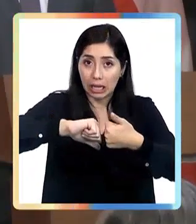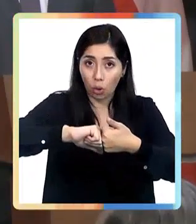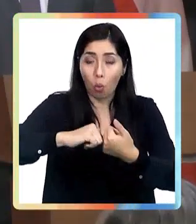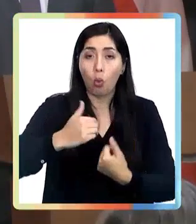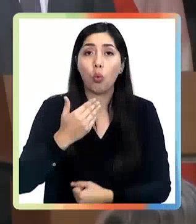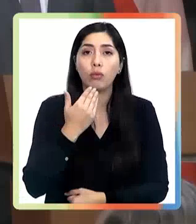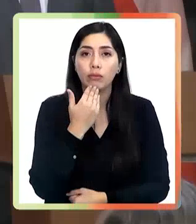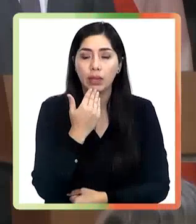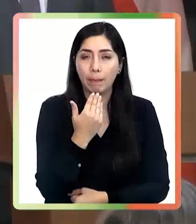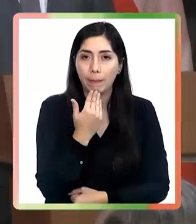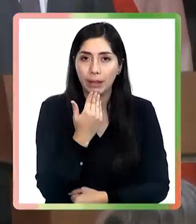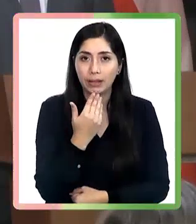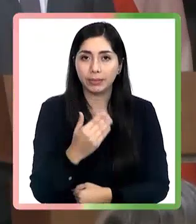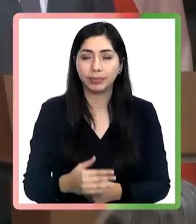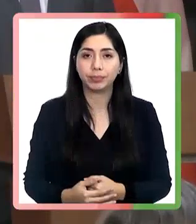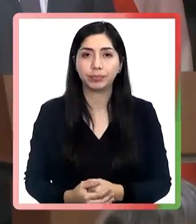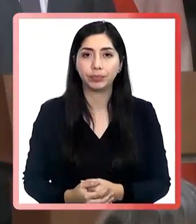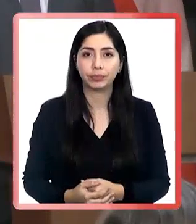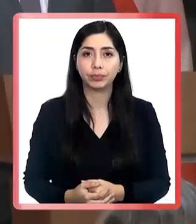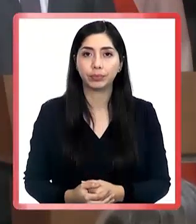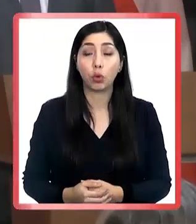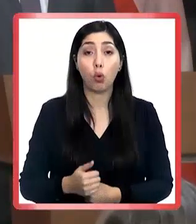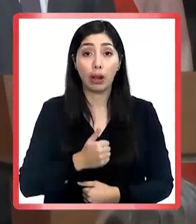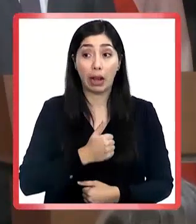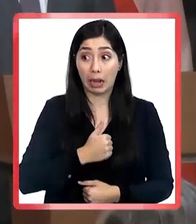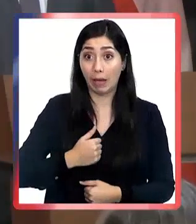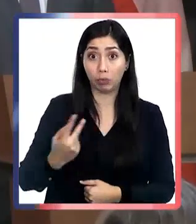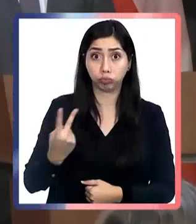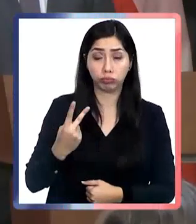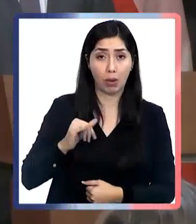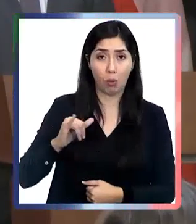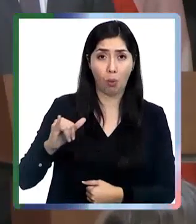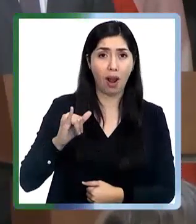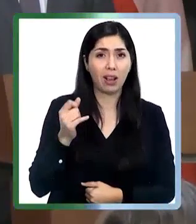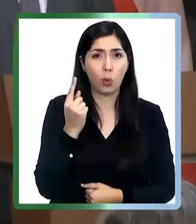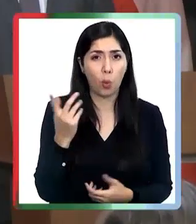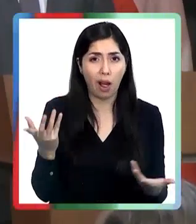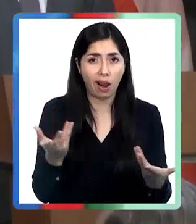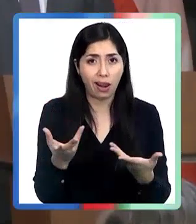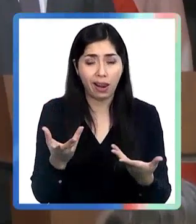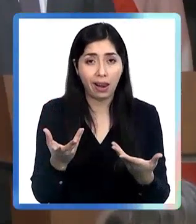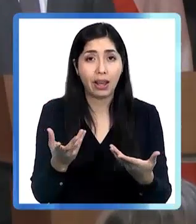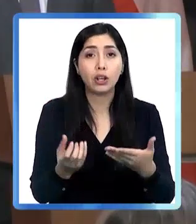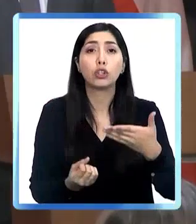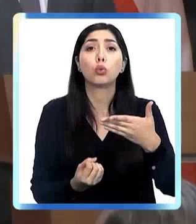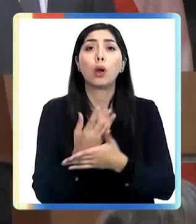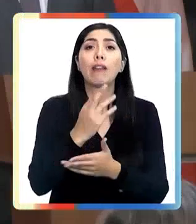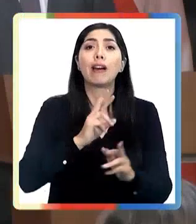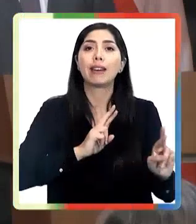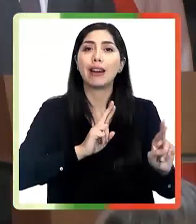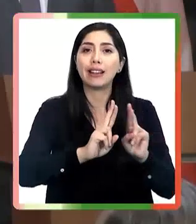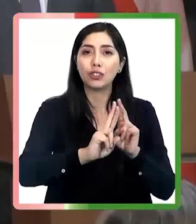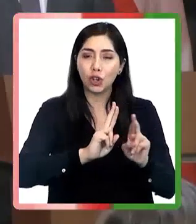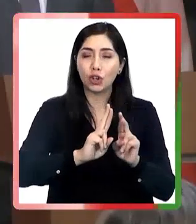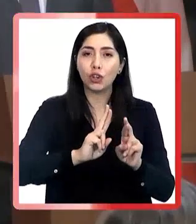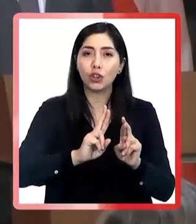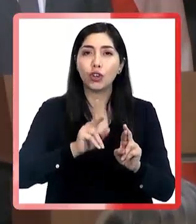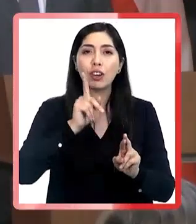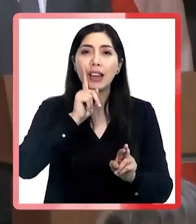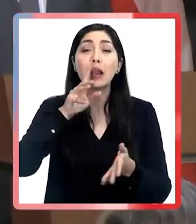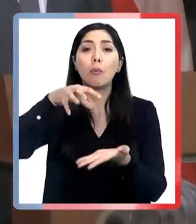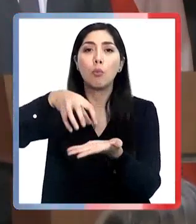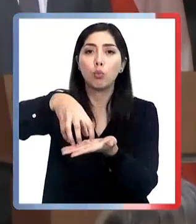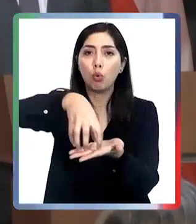también algo en lo que con Canadá tenemos en común que es una nueva relación con